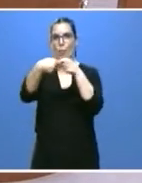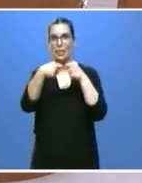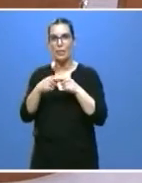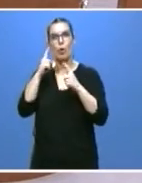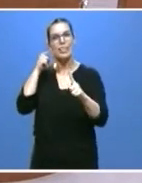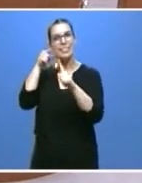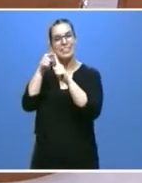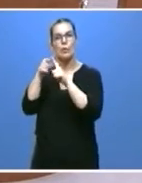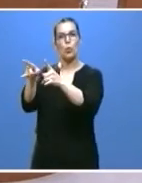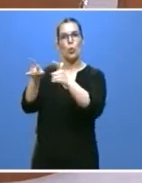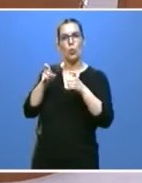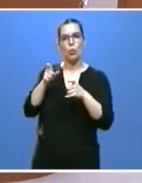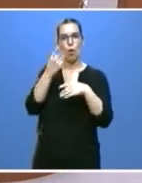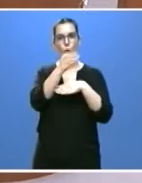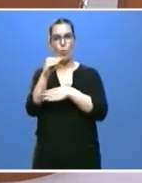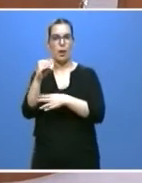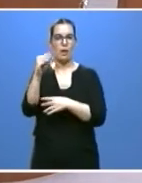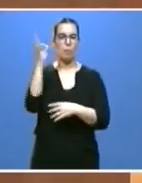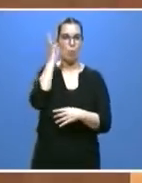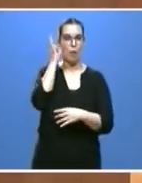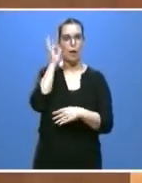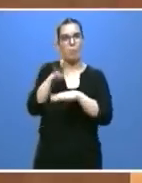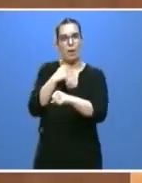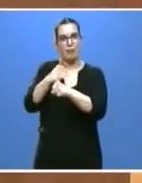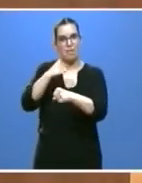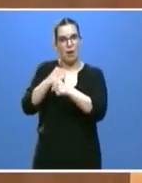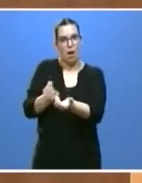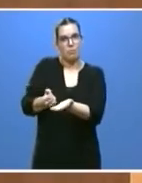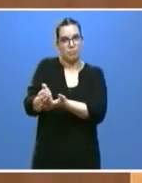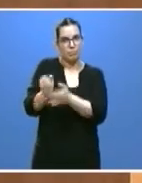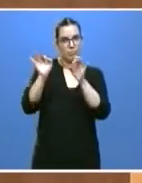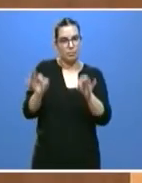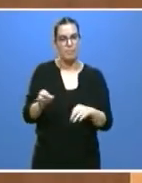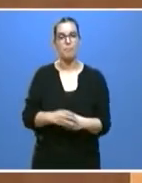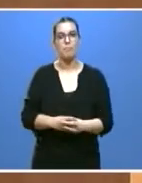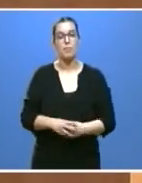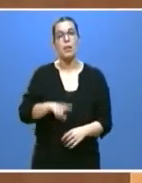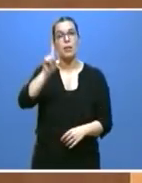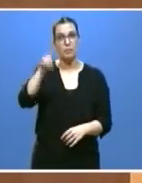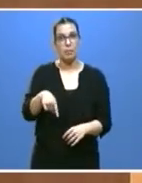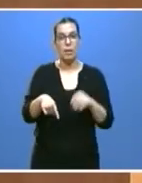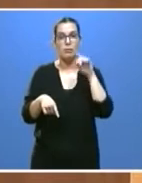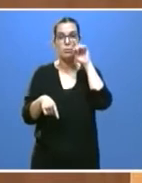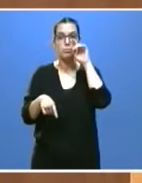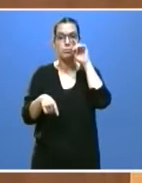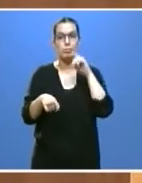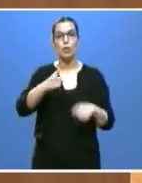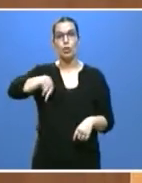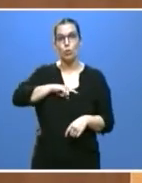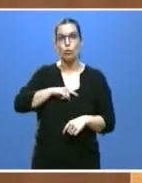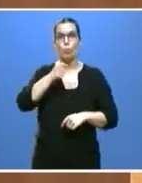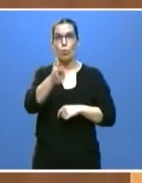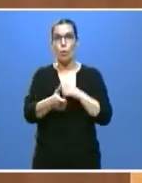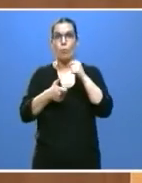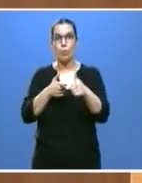mujeres a este ámbito profesional, al campo. Asimismo, seguíamos impulsando la extensión de Internet y banda